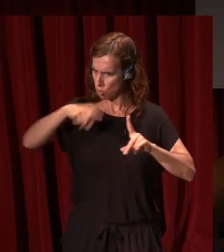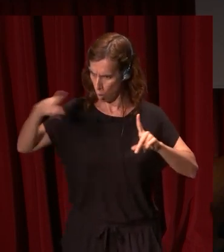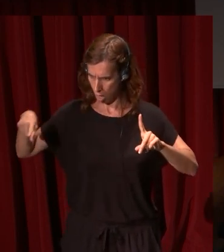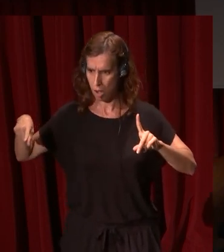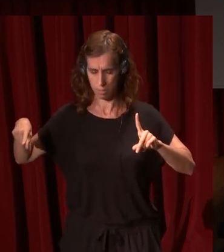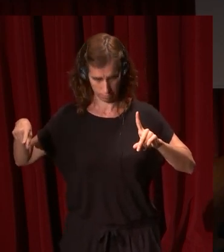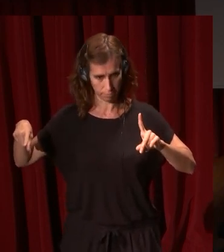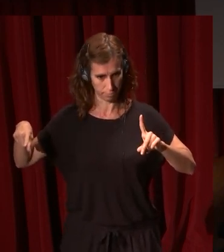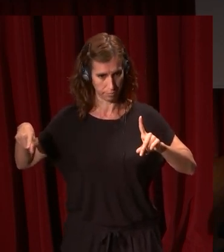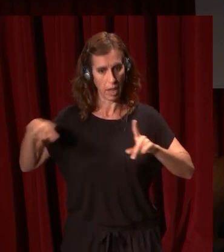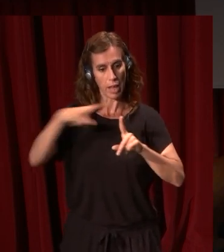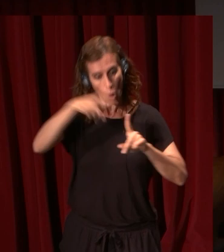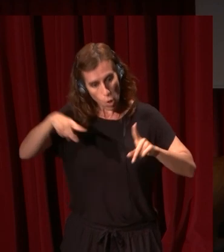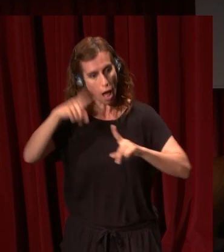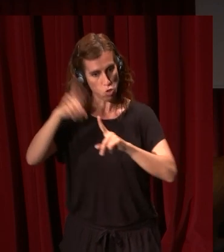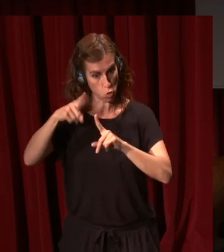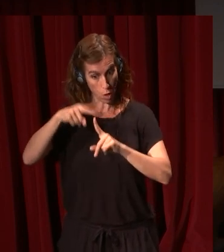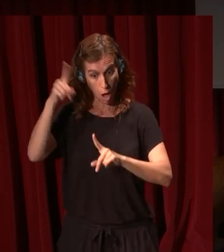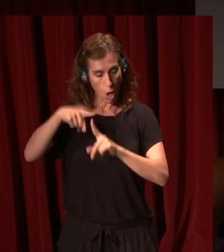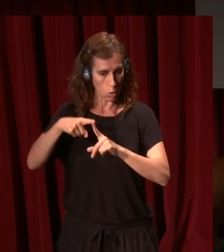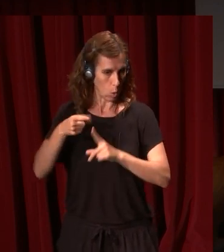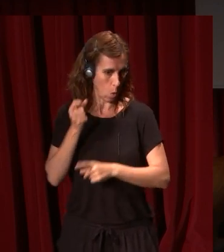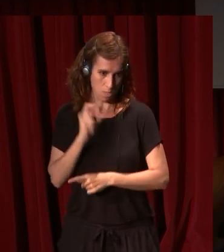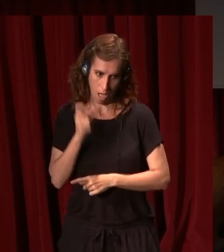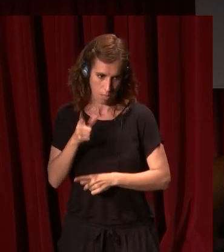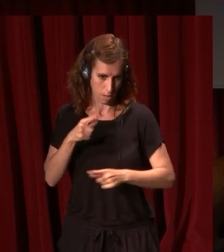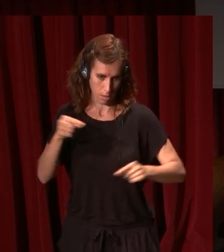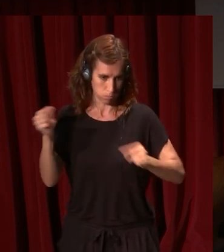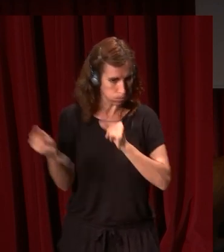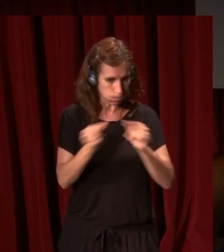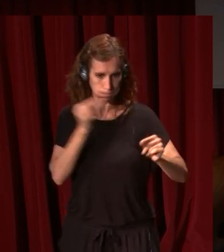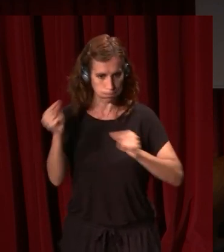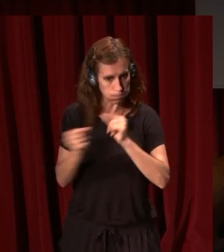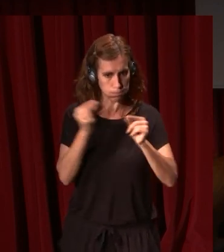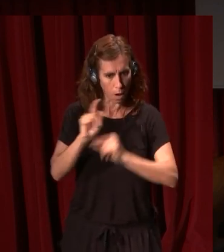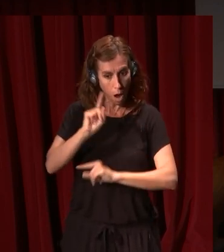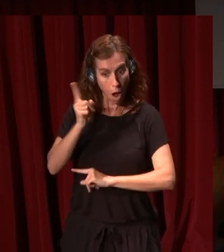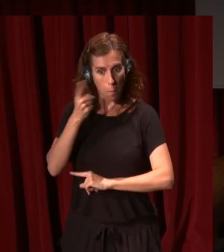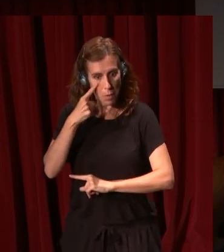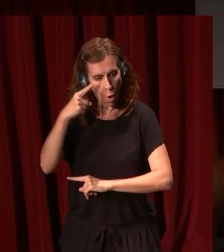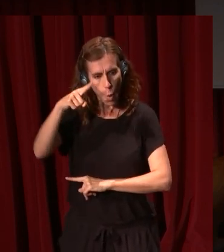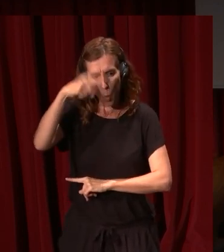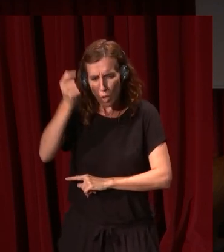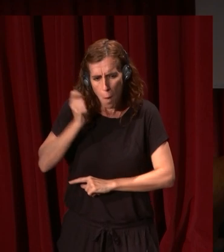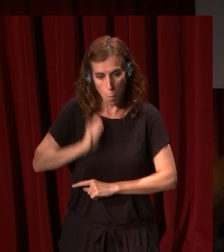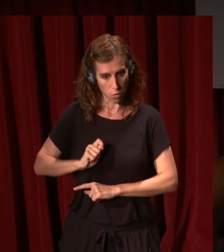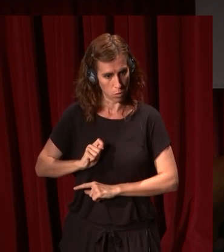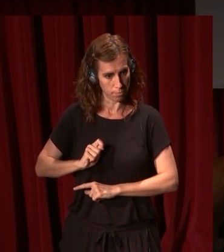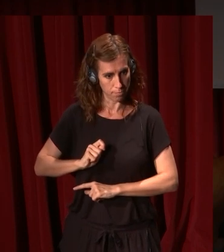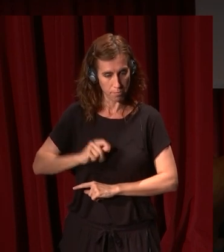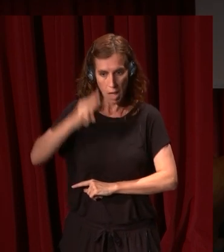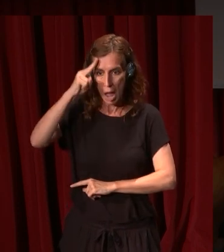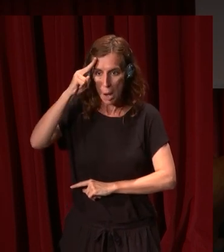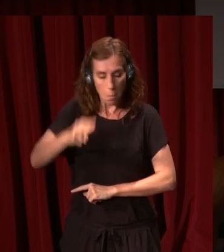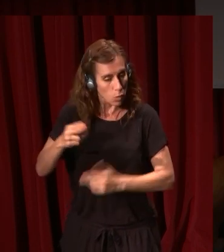al Escorial a Toledo. En Toledo litiga constantemente. Se encuentra con una cultura profesional que no respeta lo